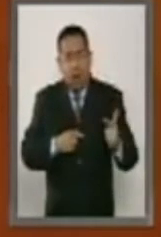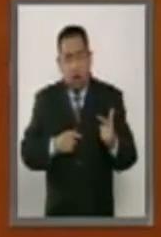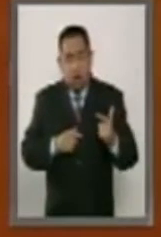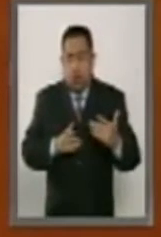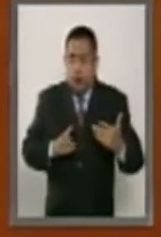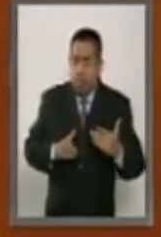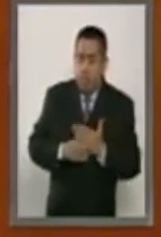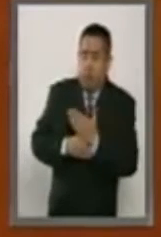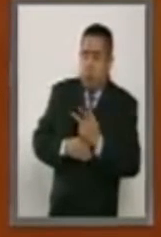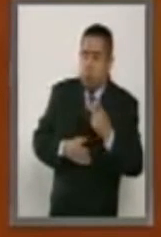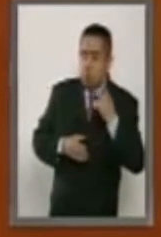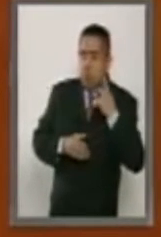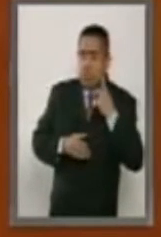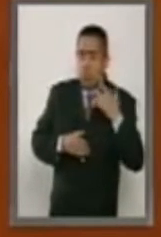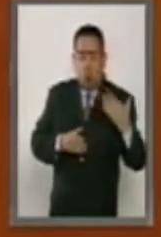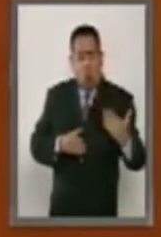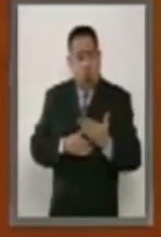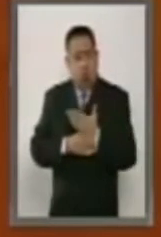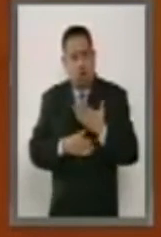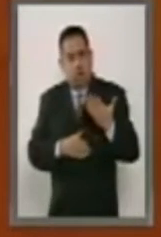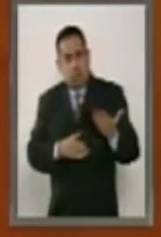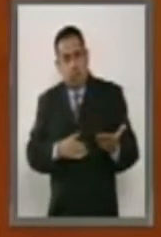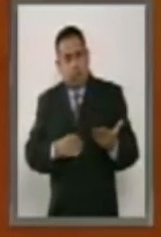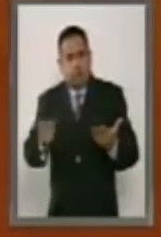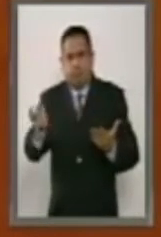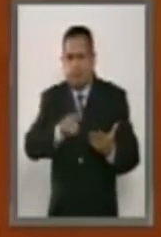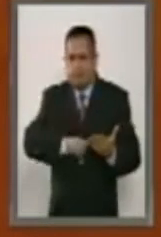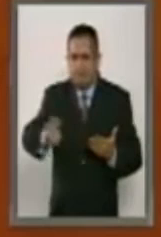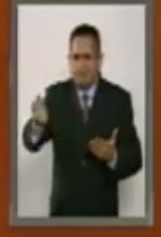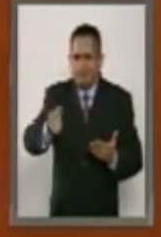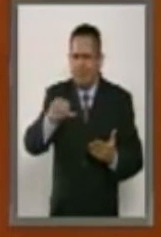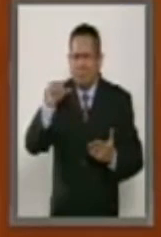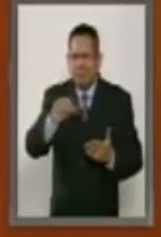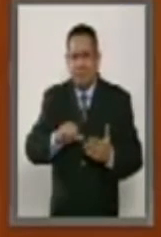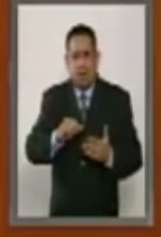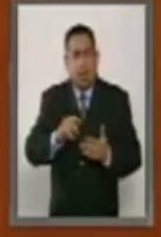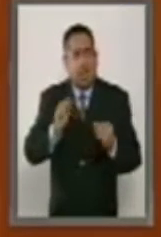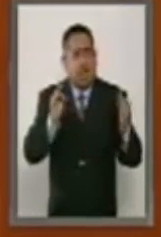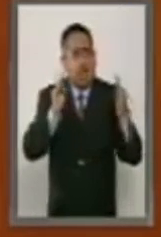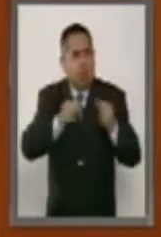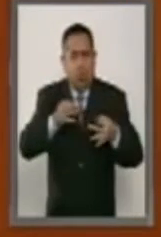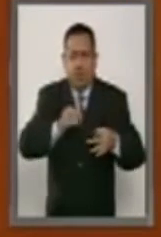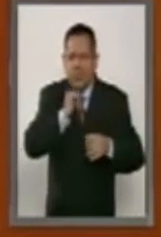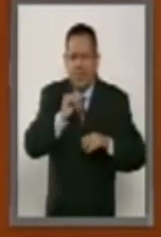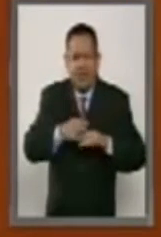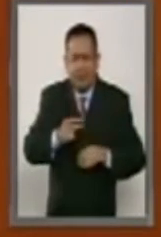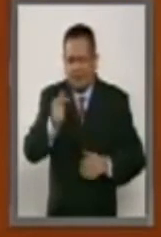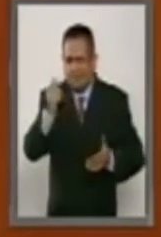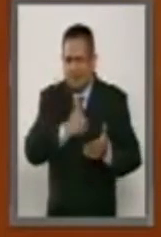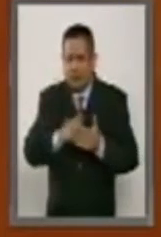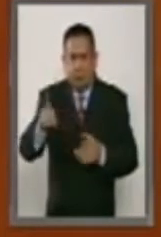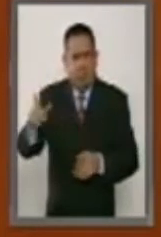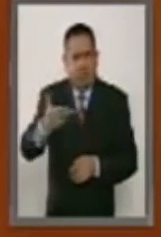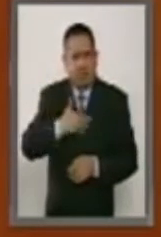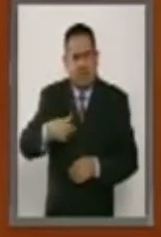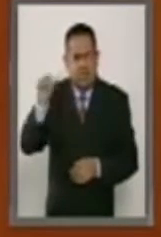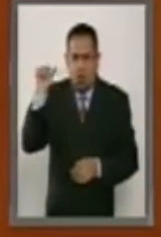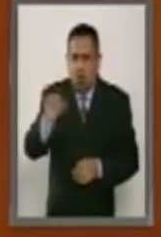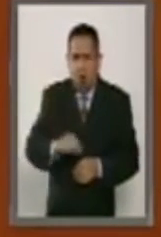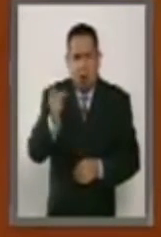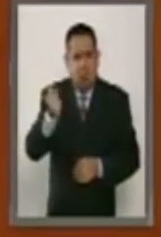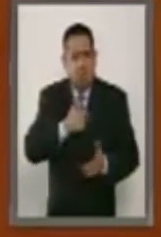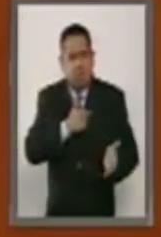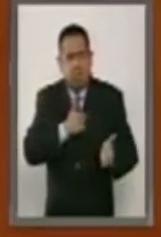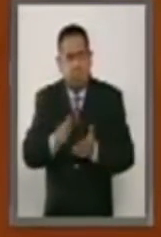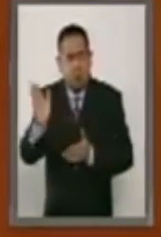asuntos políticos del país eran expulsados sin garantía de audiencia por el titular del Ejecutivo y